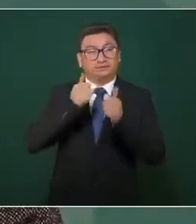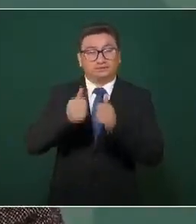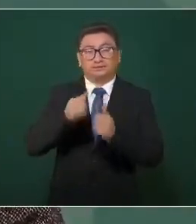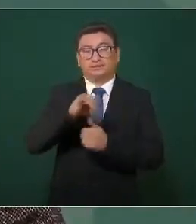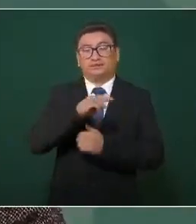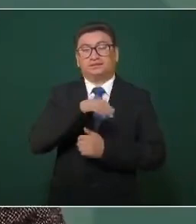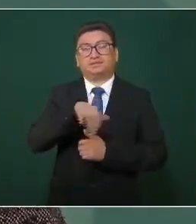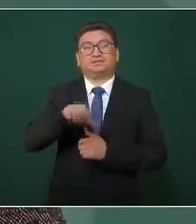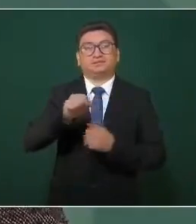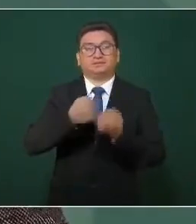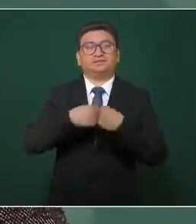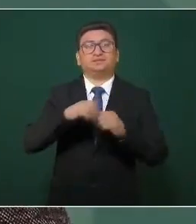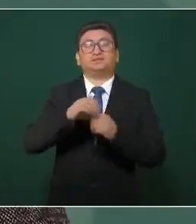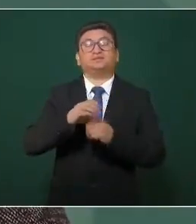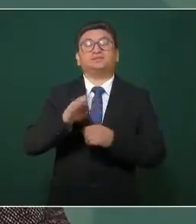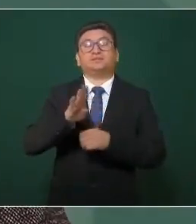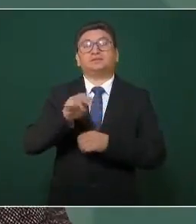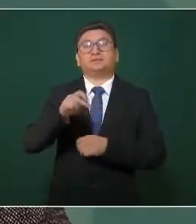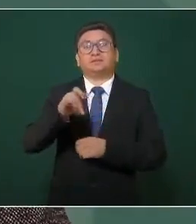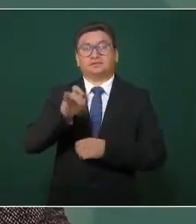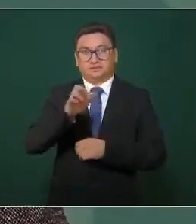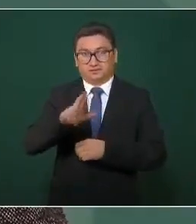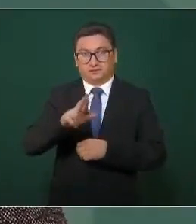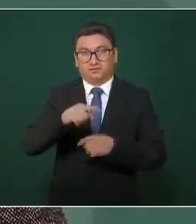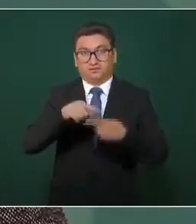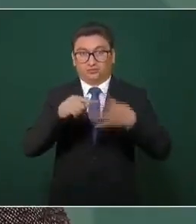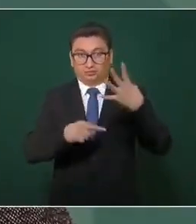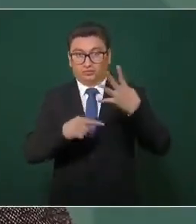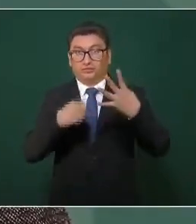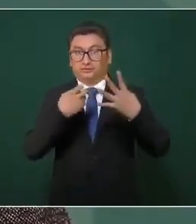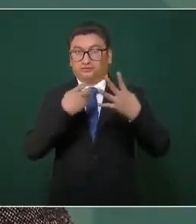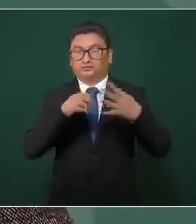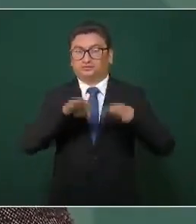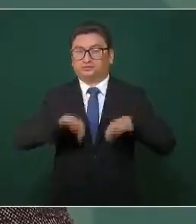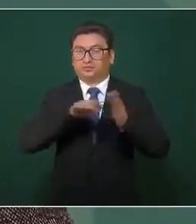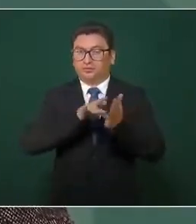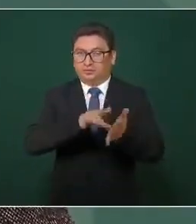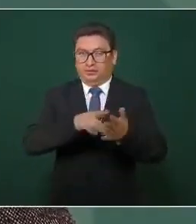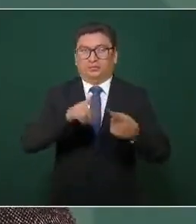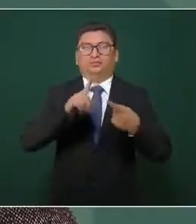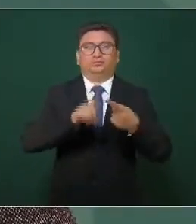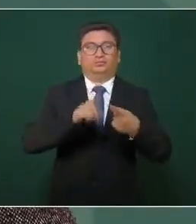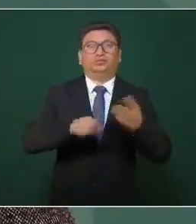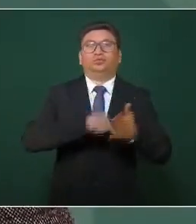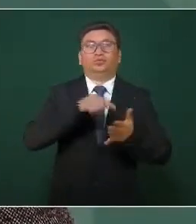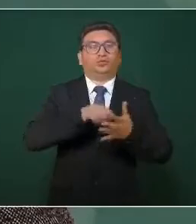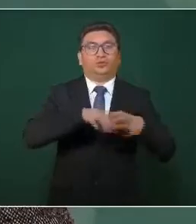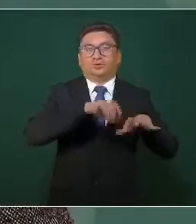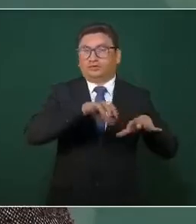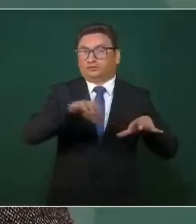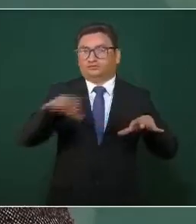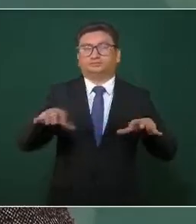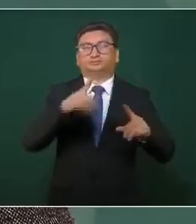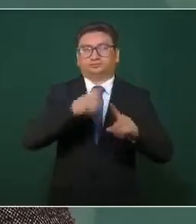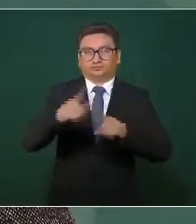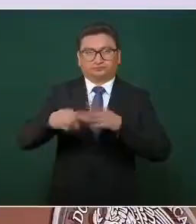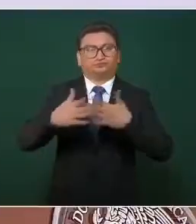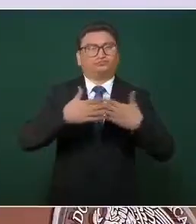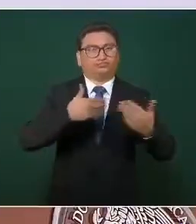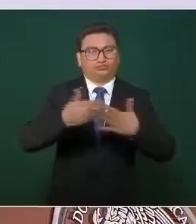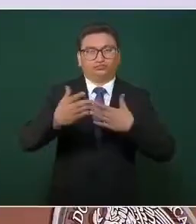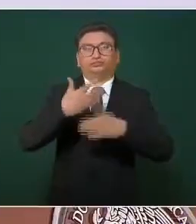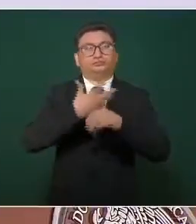IMSS-Bienestar en sus cuatro rubros principales. Primero, la infraestructura que consiste en modernizar,